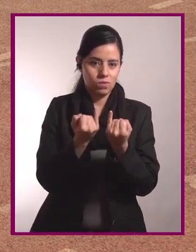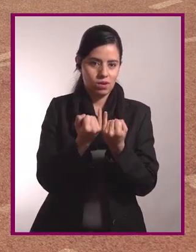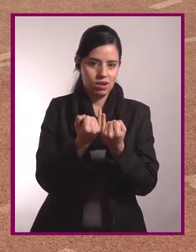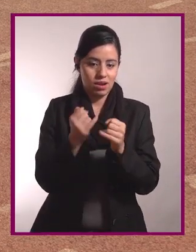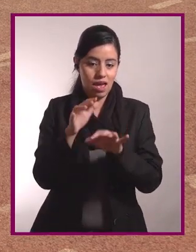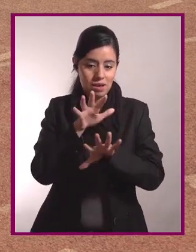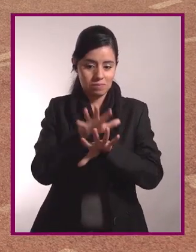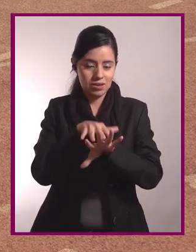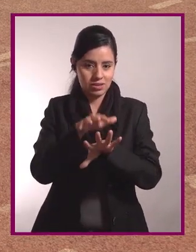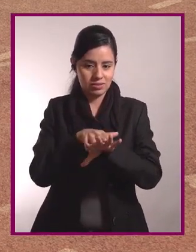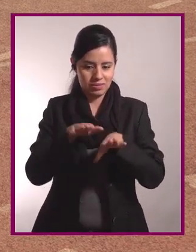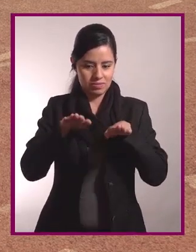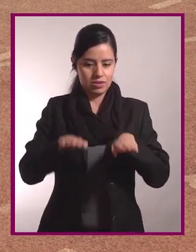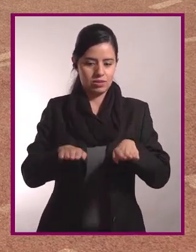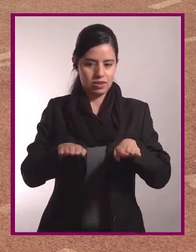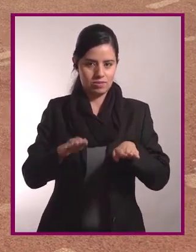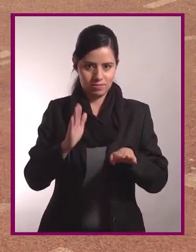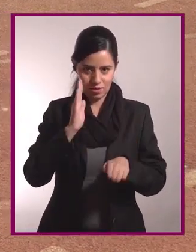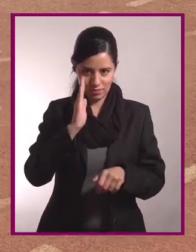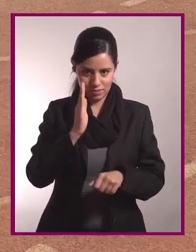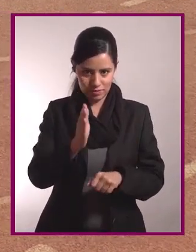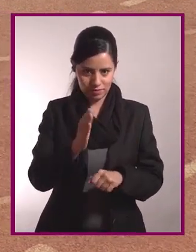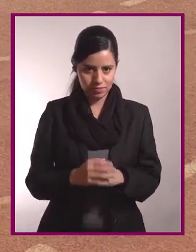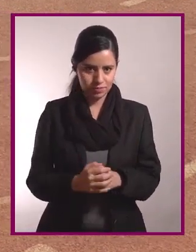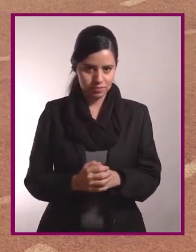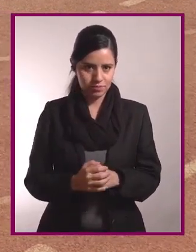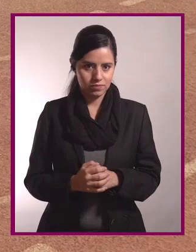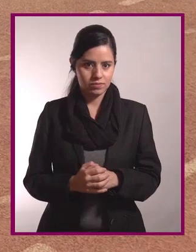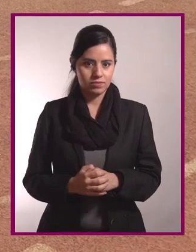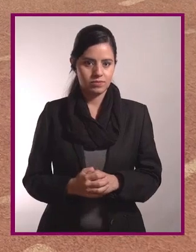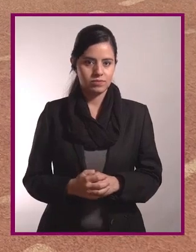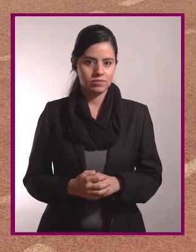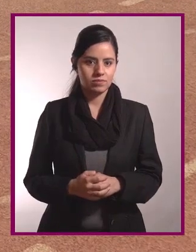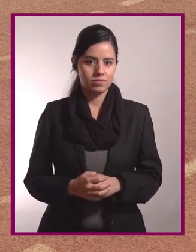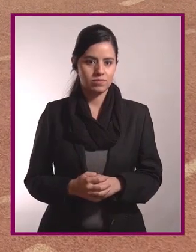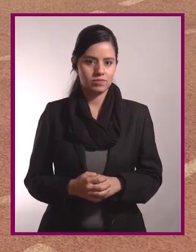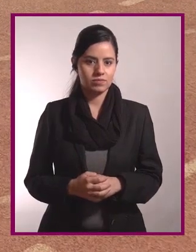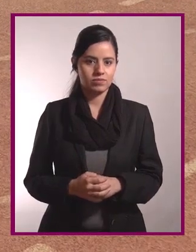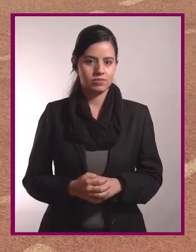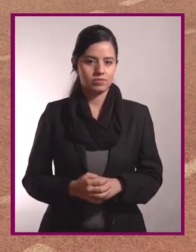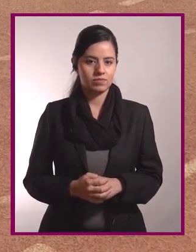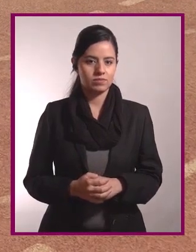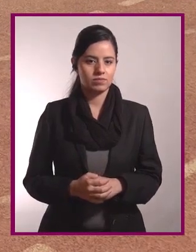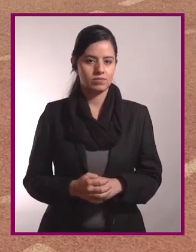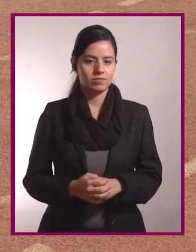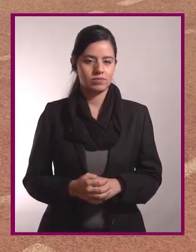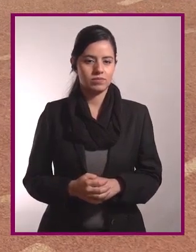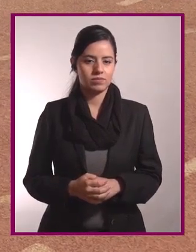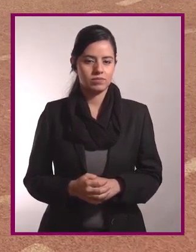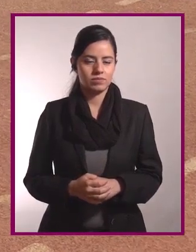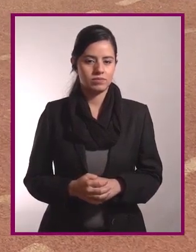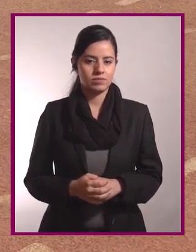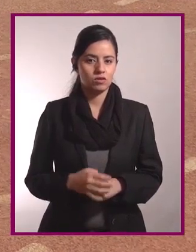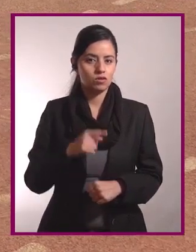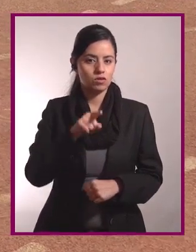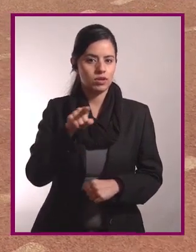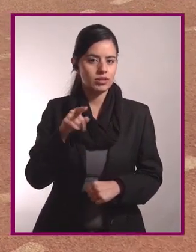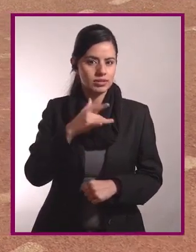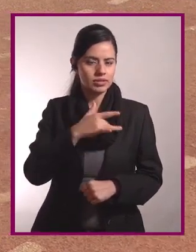subimos. Igual, pies a la altura de nuestros hombros, puntas derechas, y bajamos y subimos.